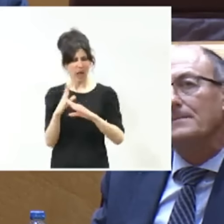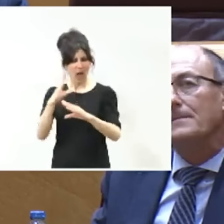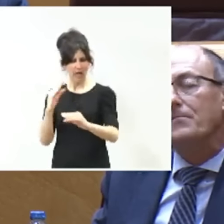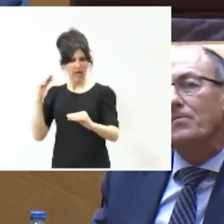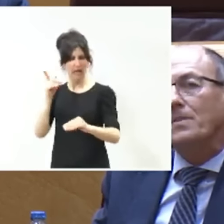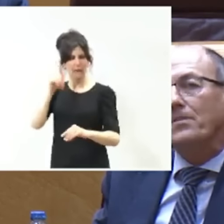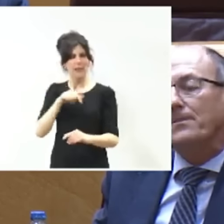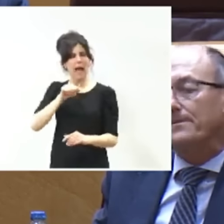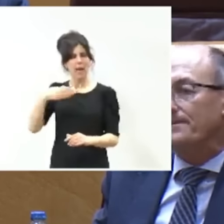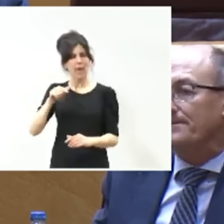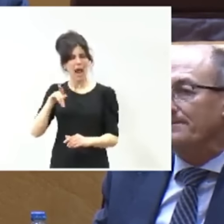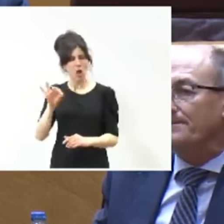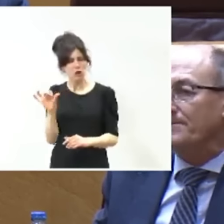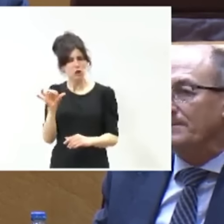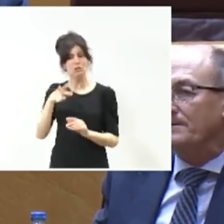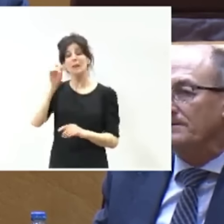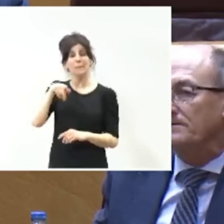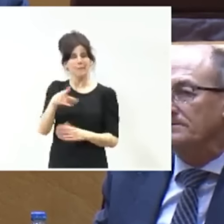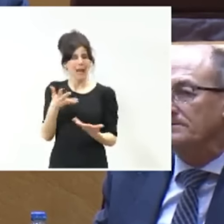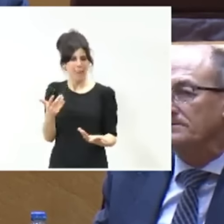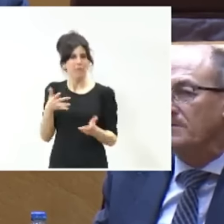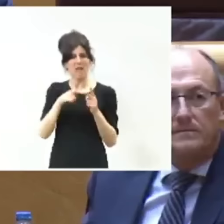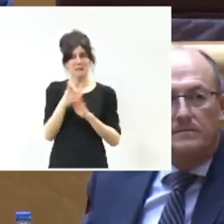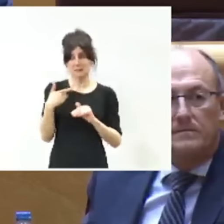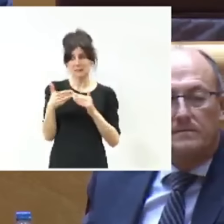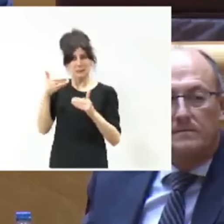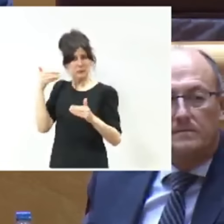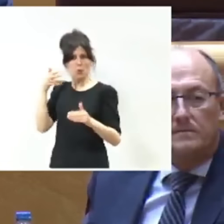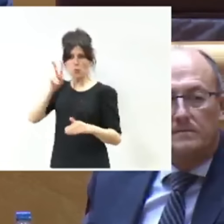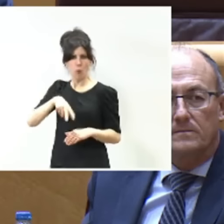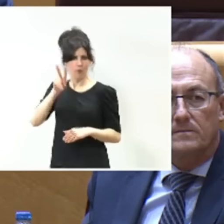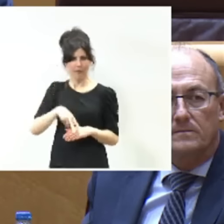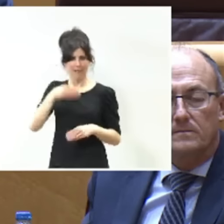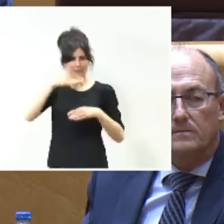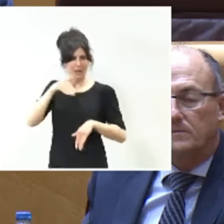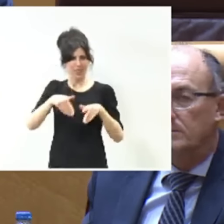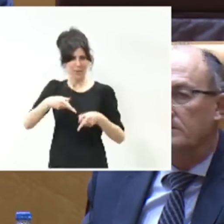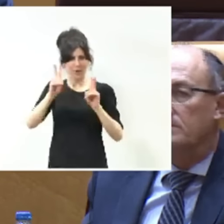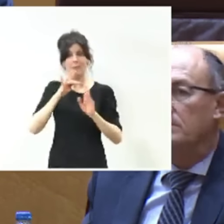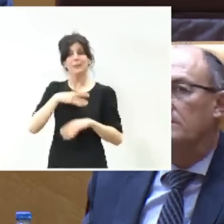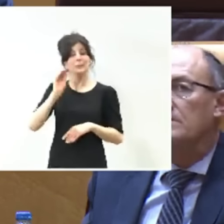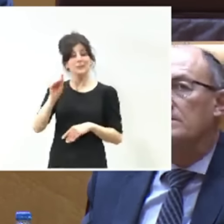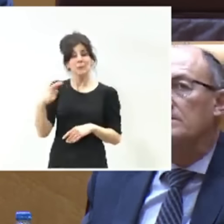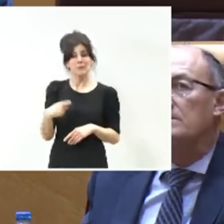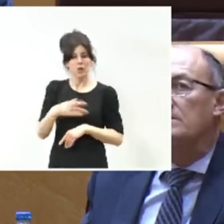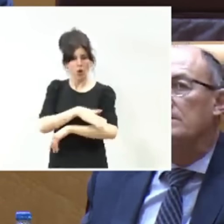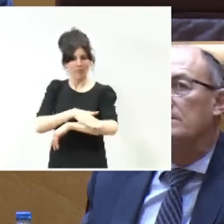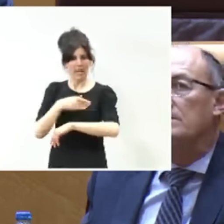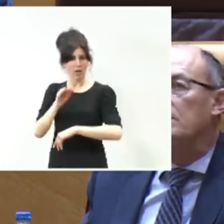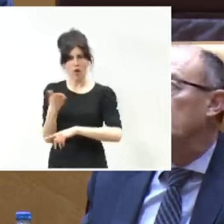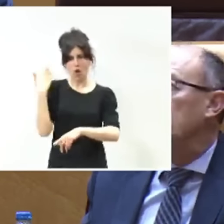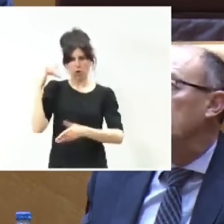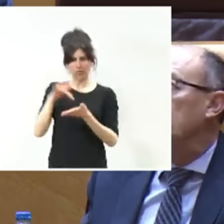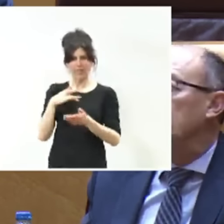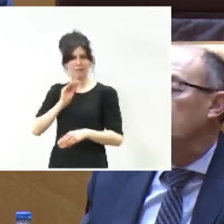rápidamente acudió a pagar esas subvenciones. Cuando se le pregunta al presidente del Gobierno, como fue el otro día, sobre esta